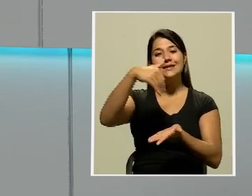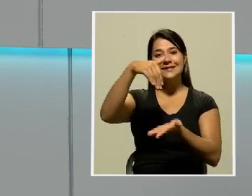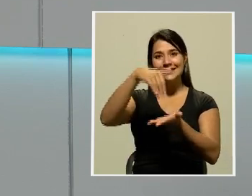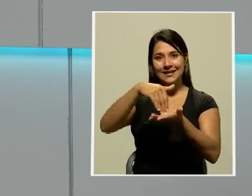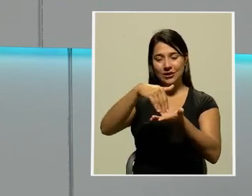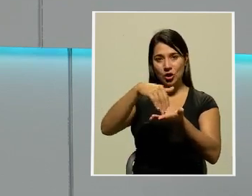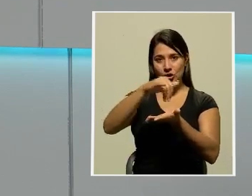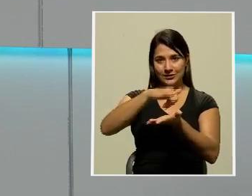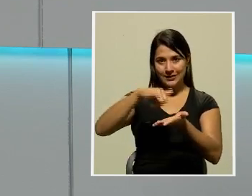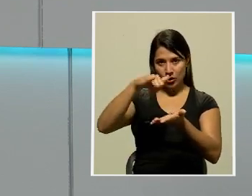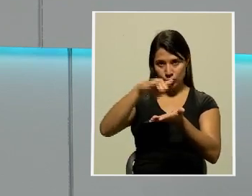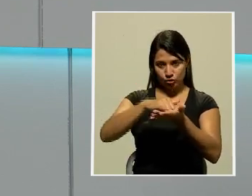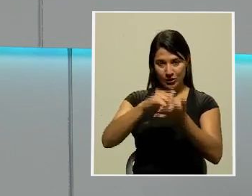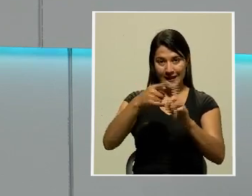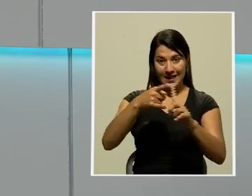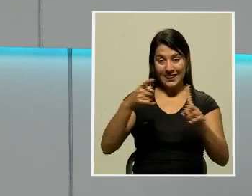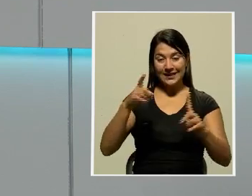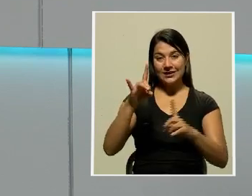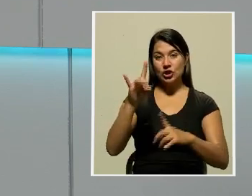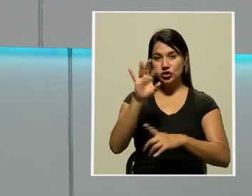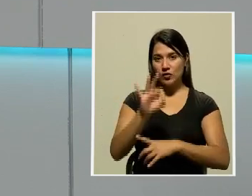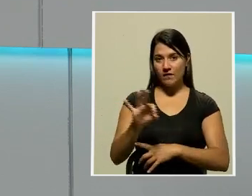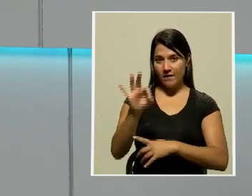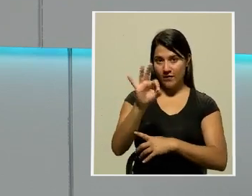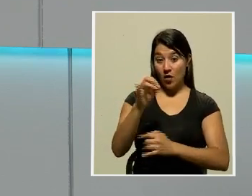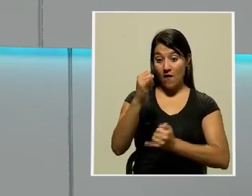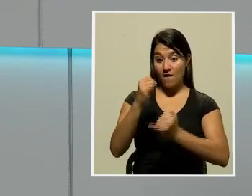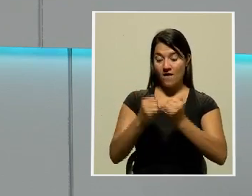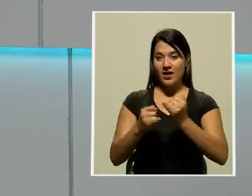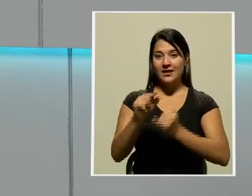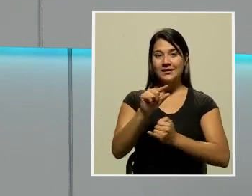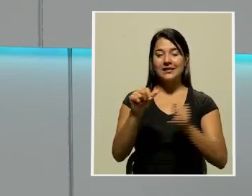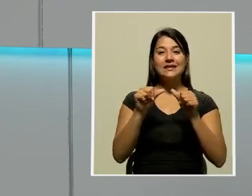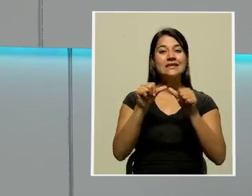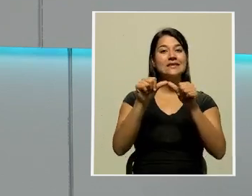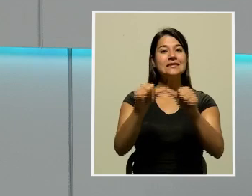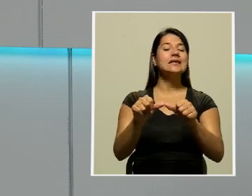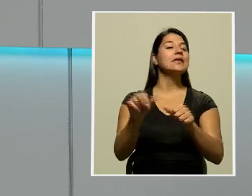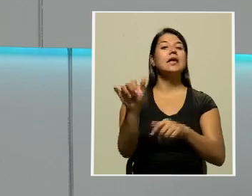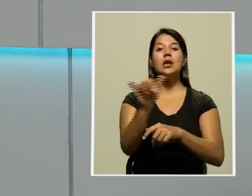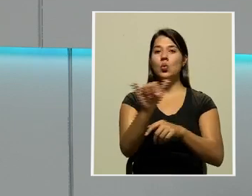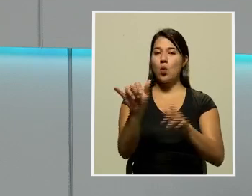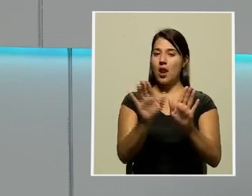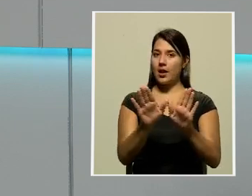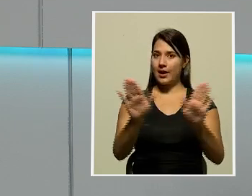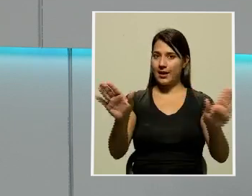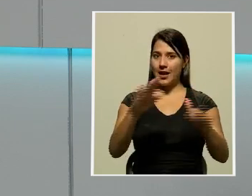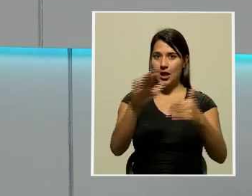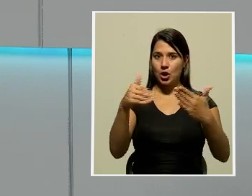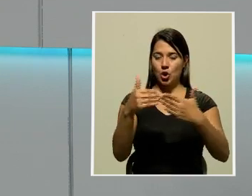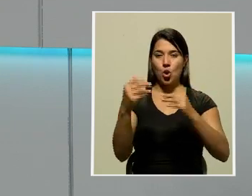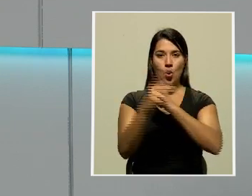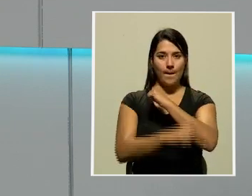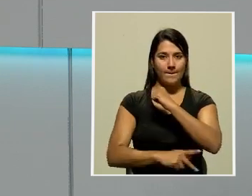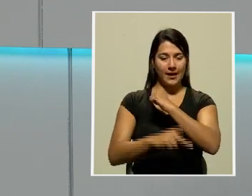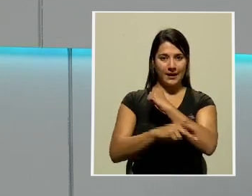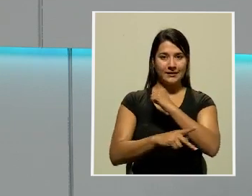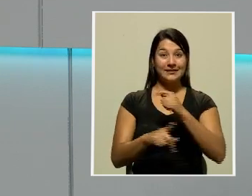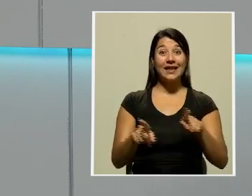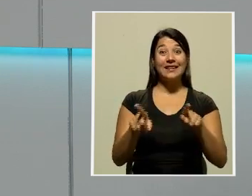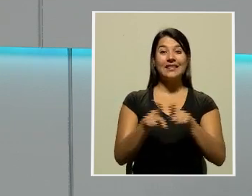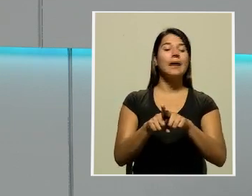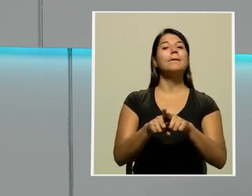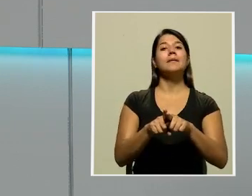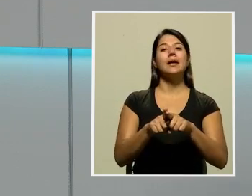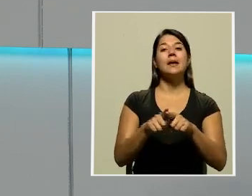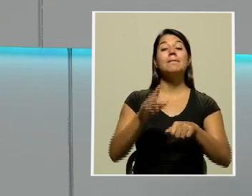partir del 8 de febrero. La restricción de los fines de semana sí se mantiene en todo el país. Además, se amplió el aforo para los salones de